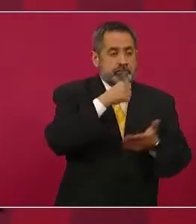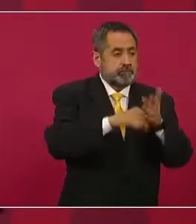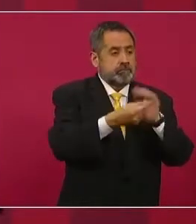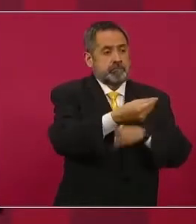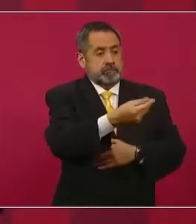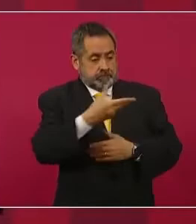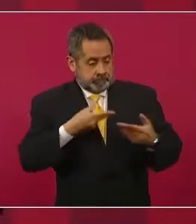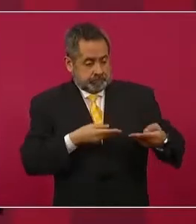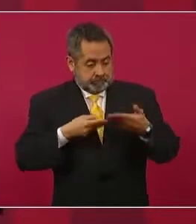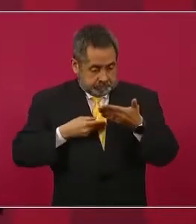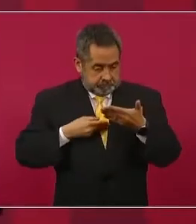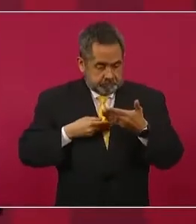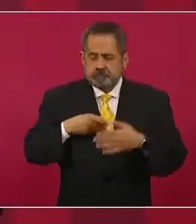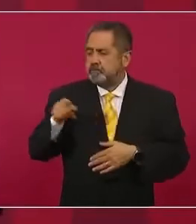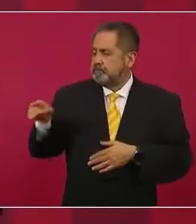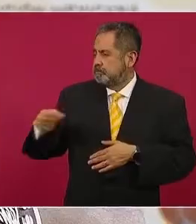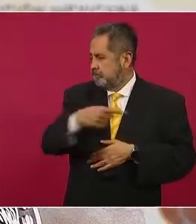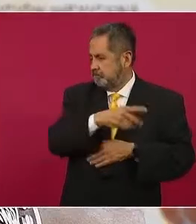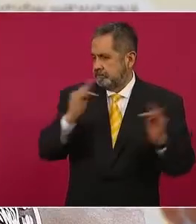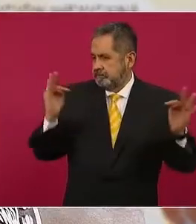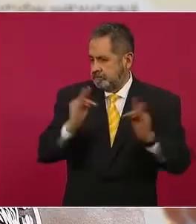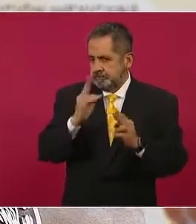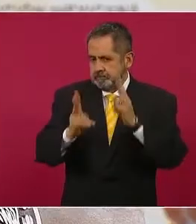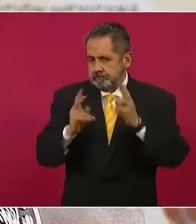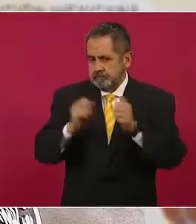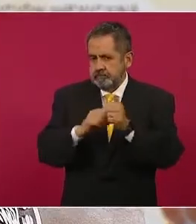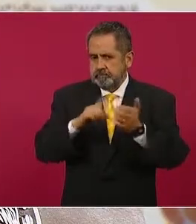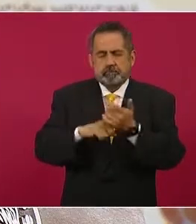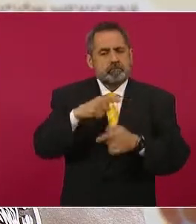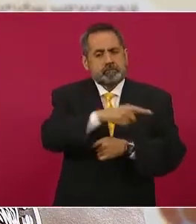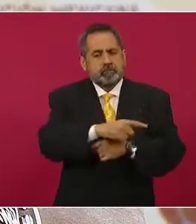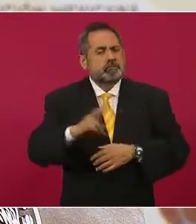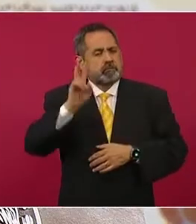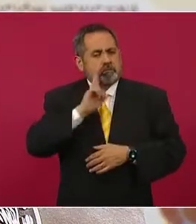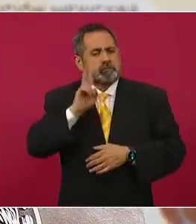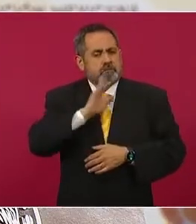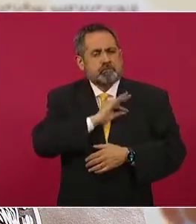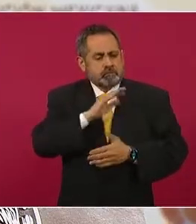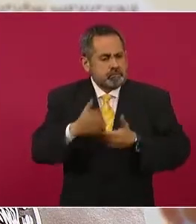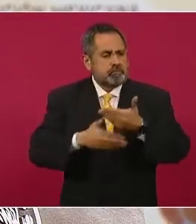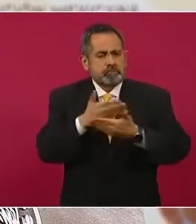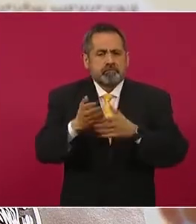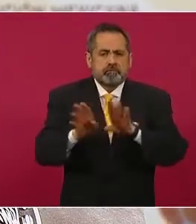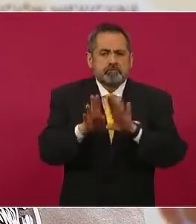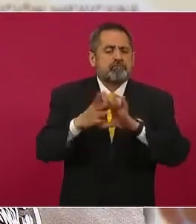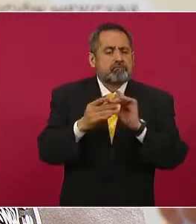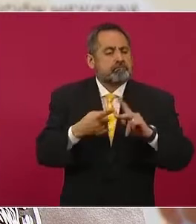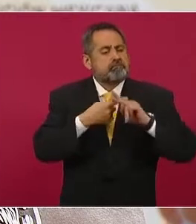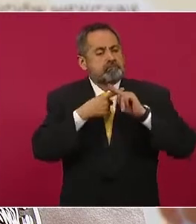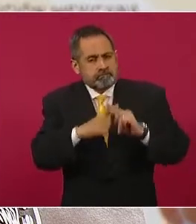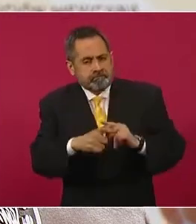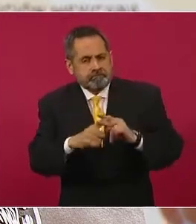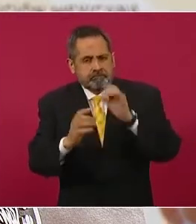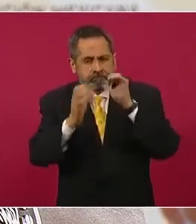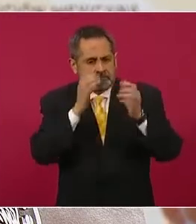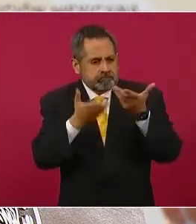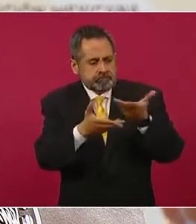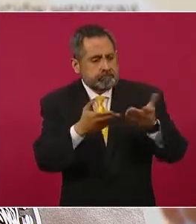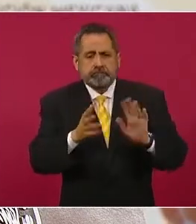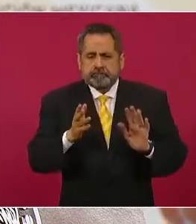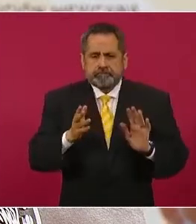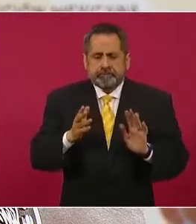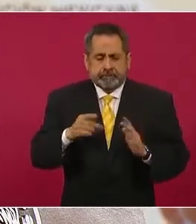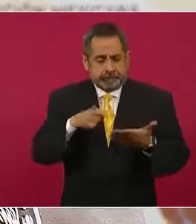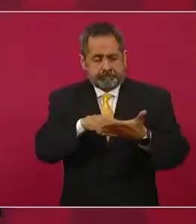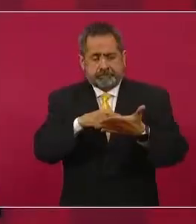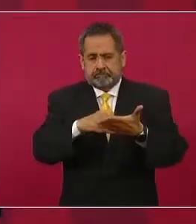y me instruyó a atenderlo, platicar con él y plantear la posibilidad de que se iniciaran, tal y como lo señalaba